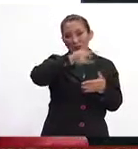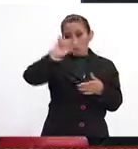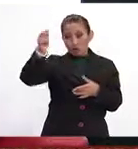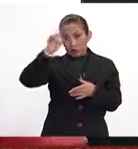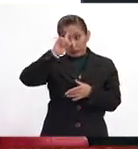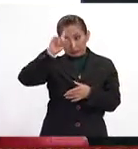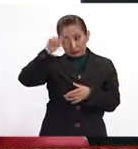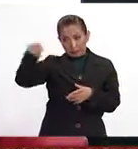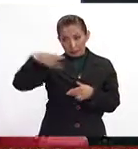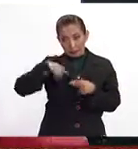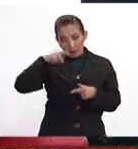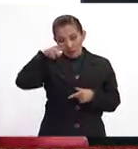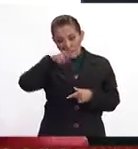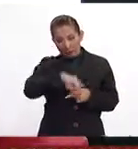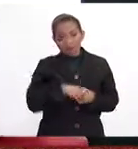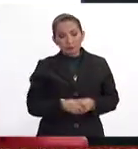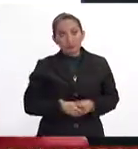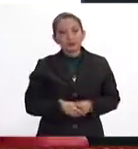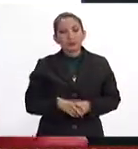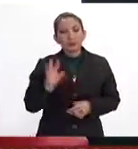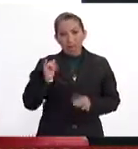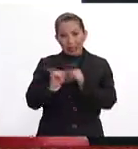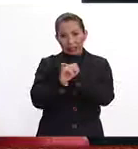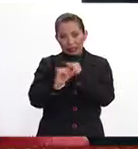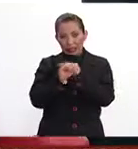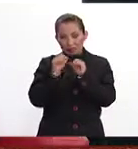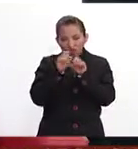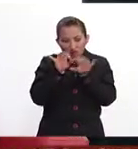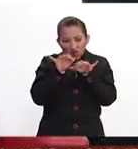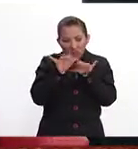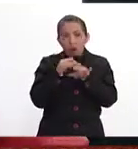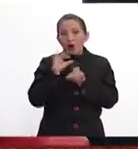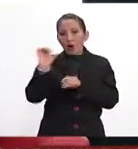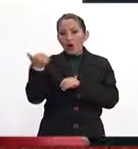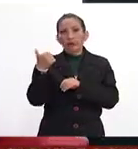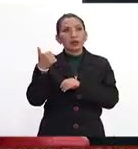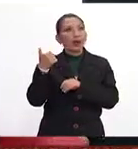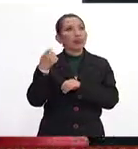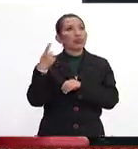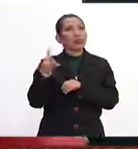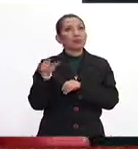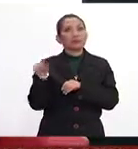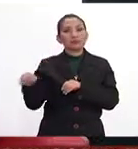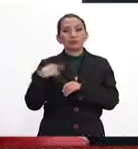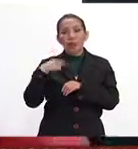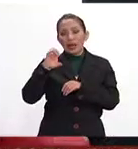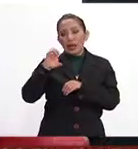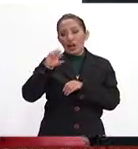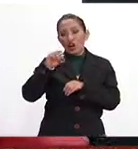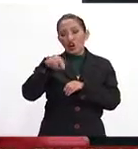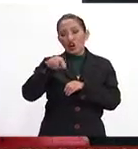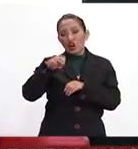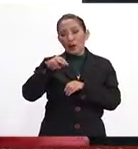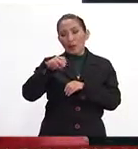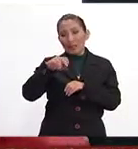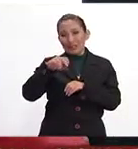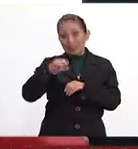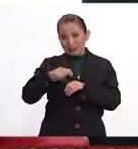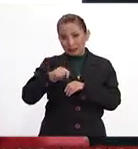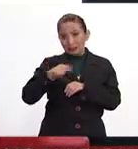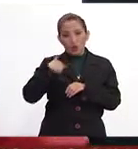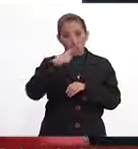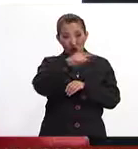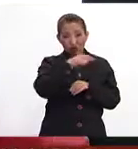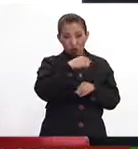recomendable para el público, revísenla si pueden por internet o, y otra de, de, del Economist, la del New Yorker es un